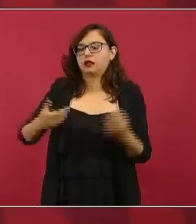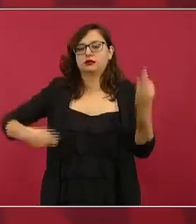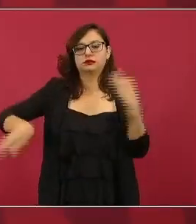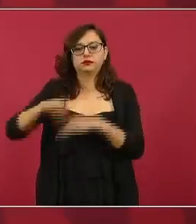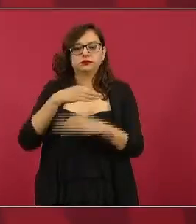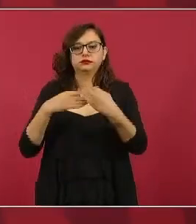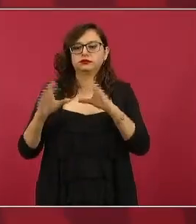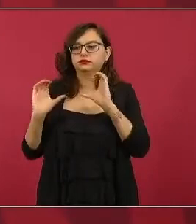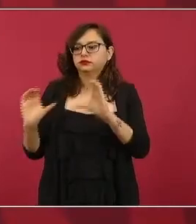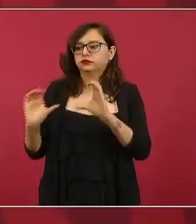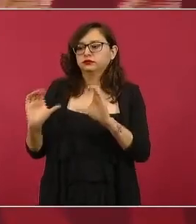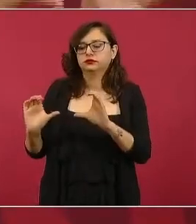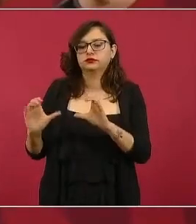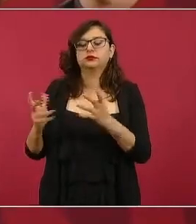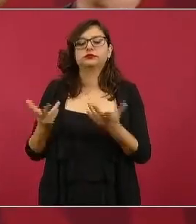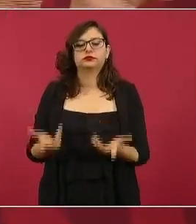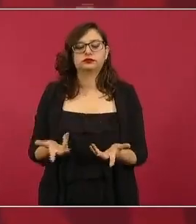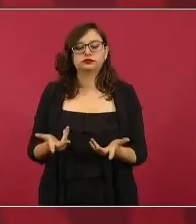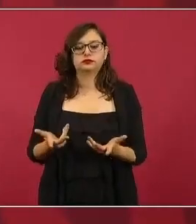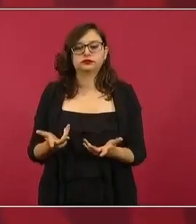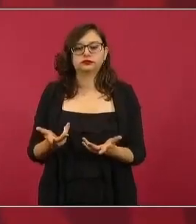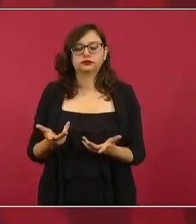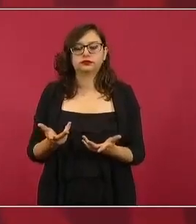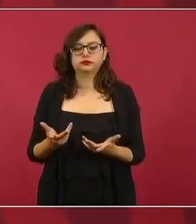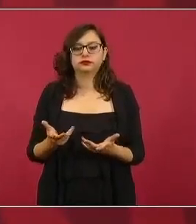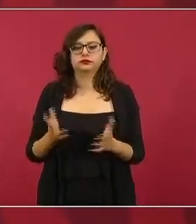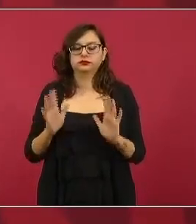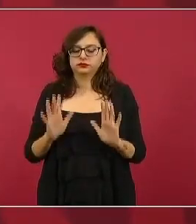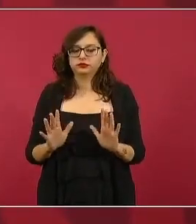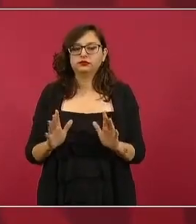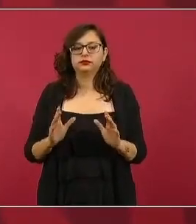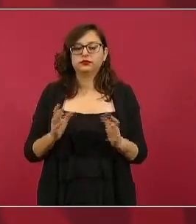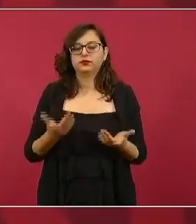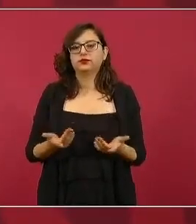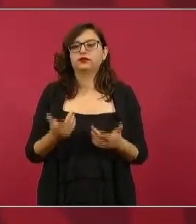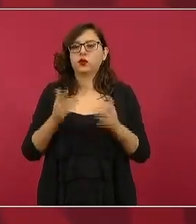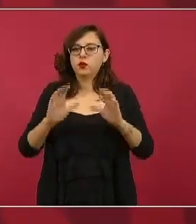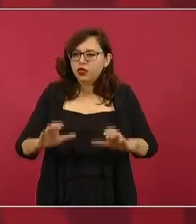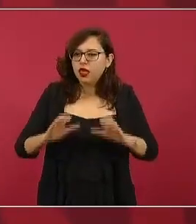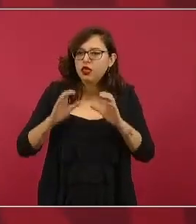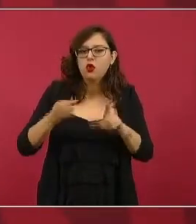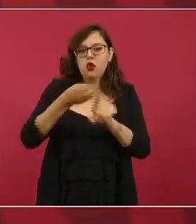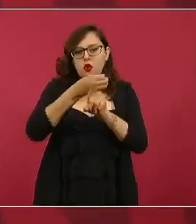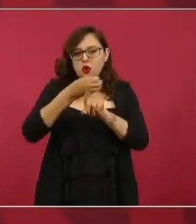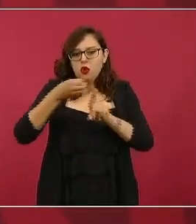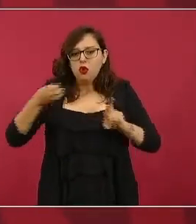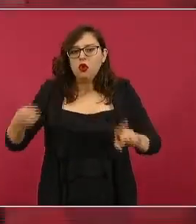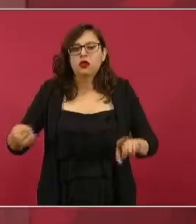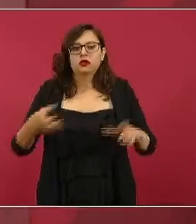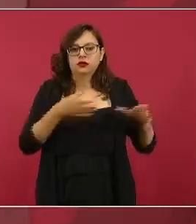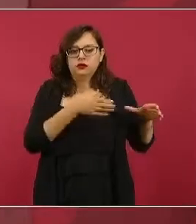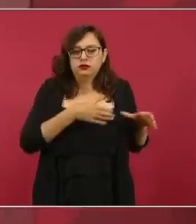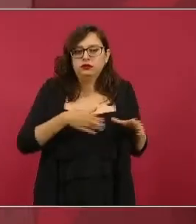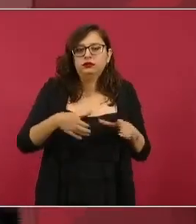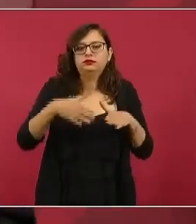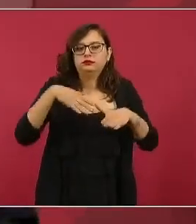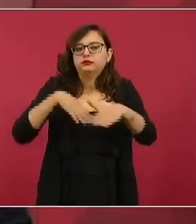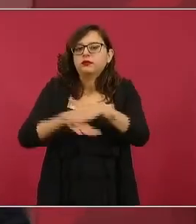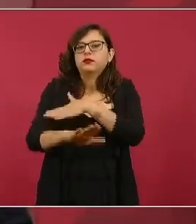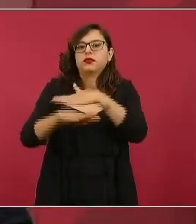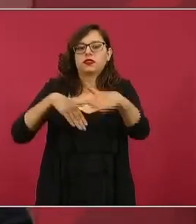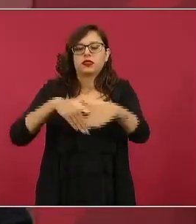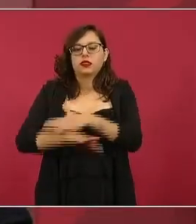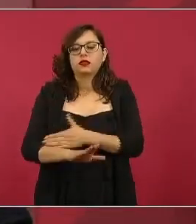esperaba que saliera un grupo y lo mismo a la entrada se cuidaba la entrada